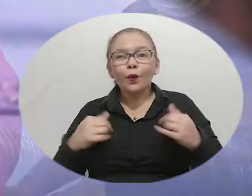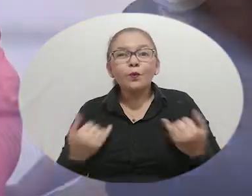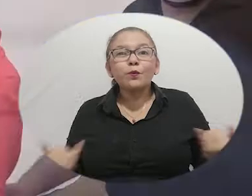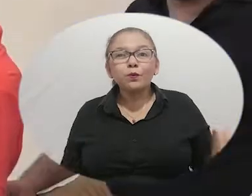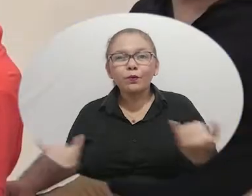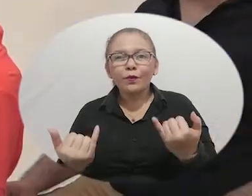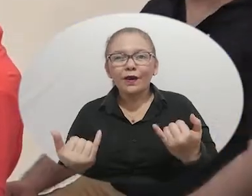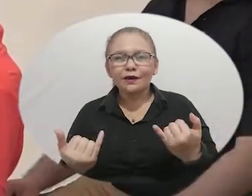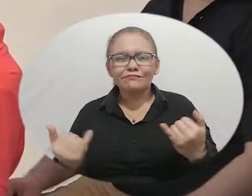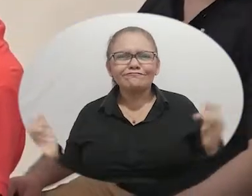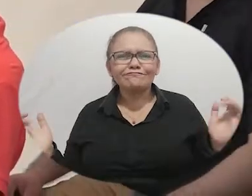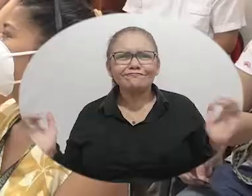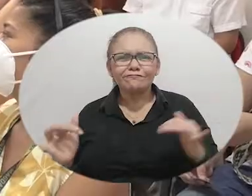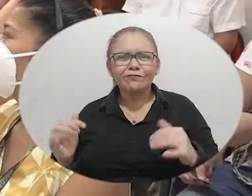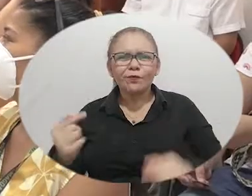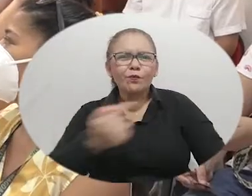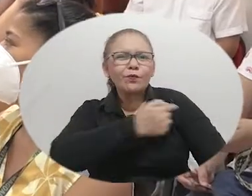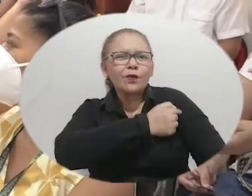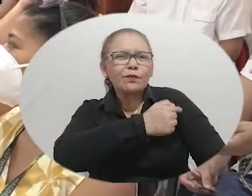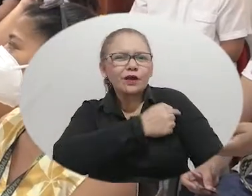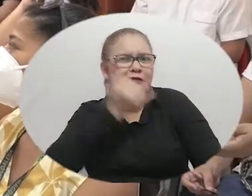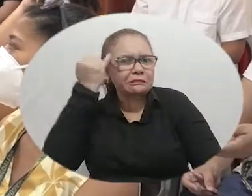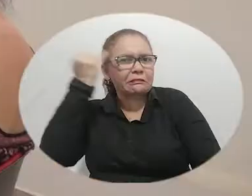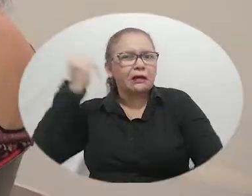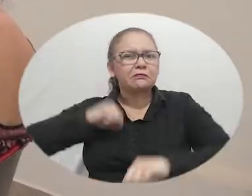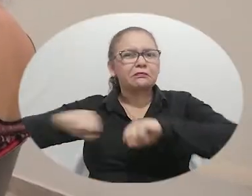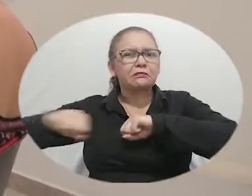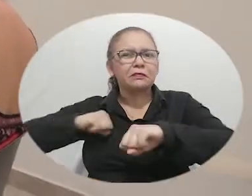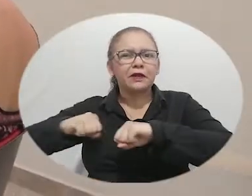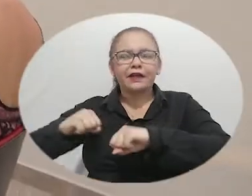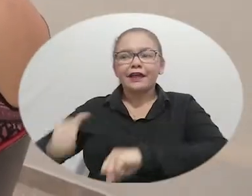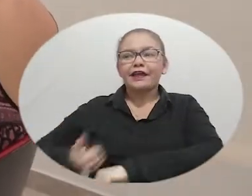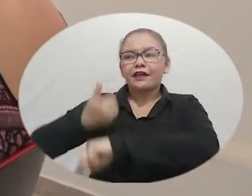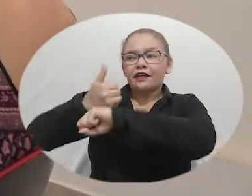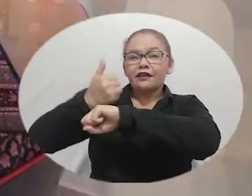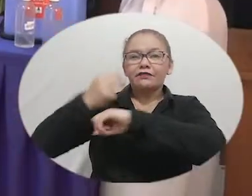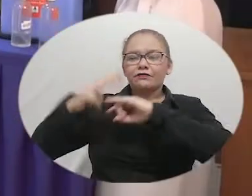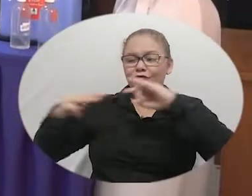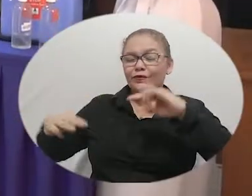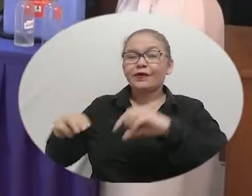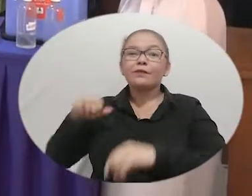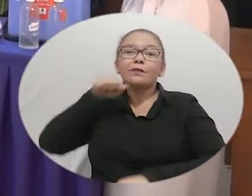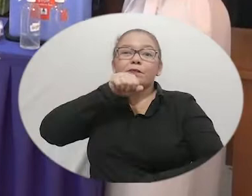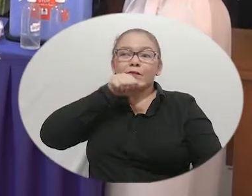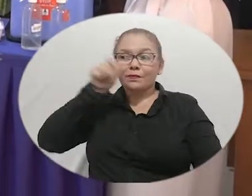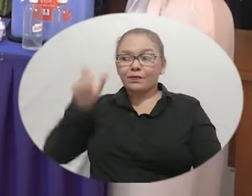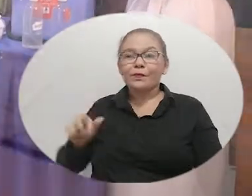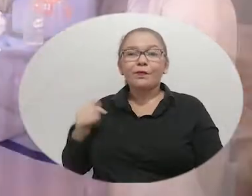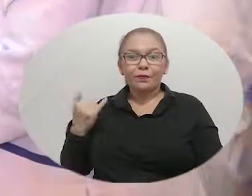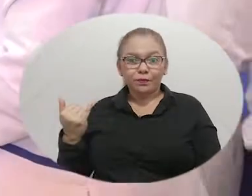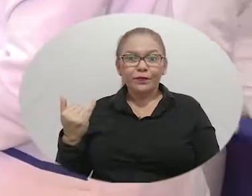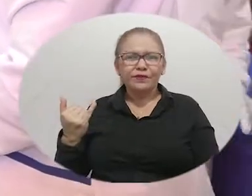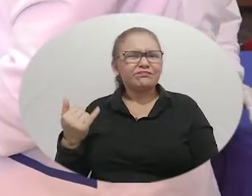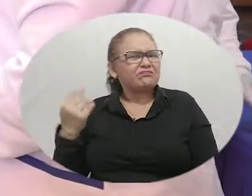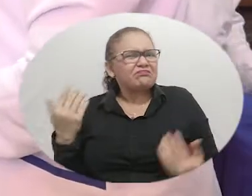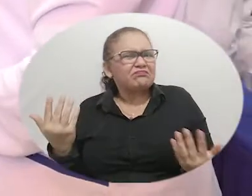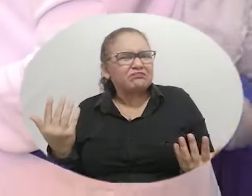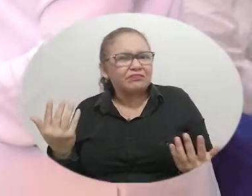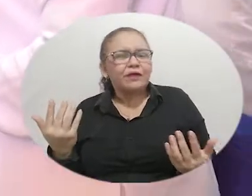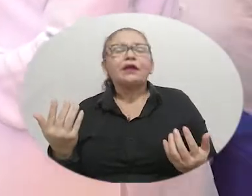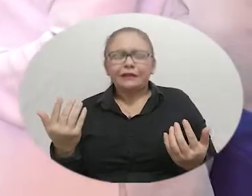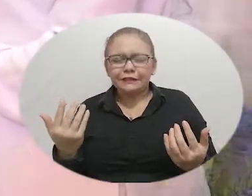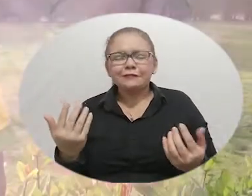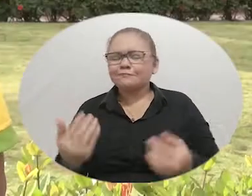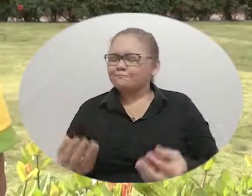esta gestión de vacunación está liderada de la rectoría de la universidad del doctor pablo vera salazar con el objetivo